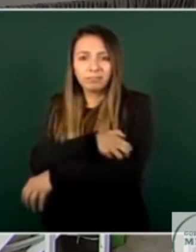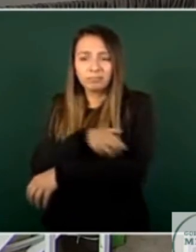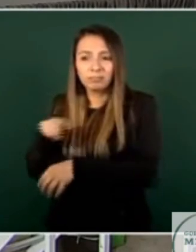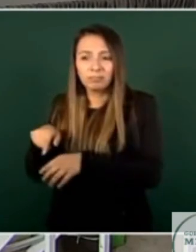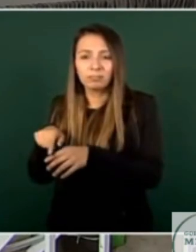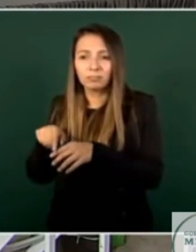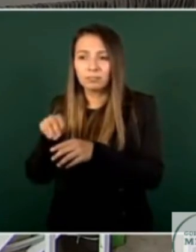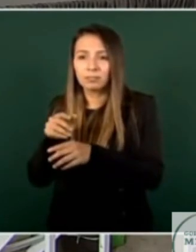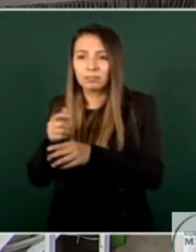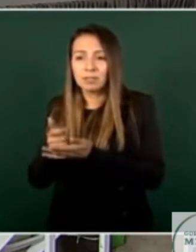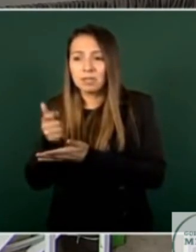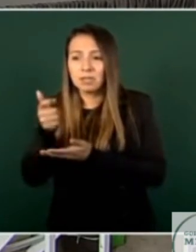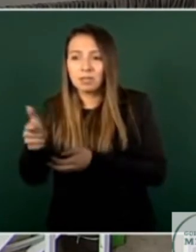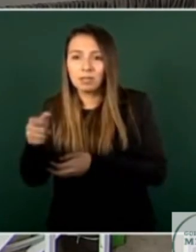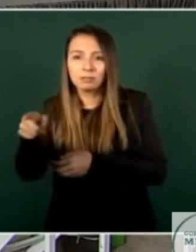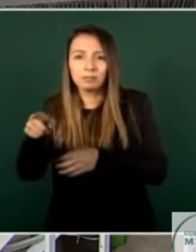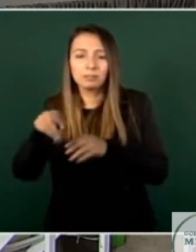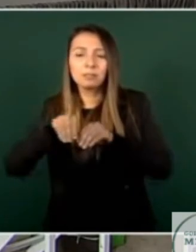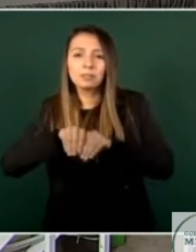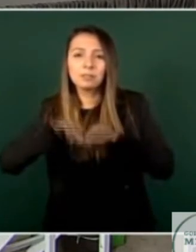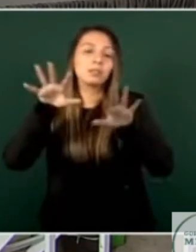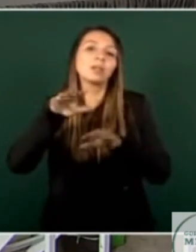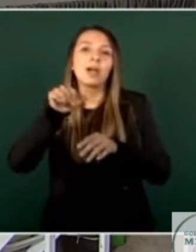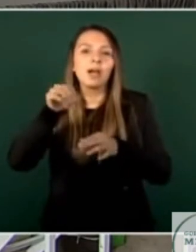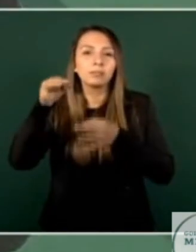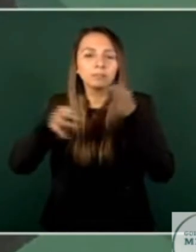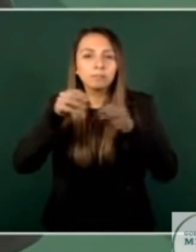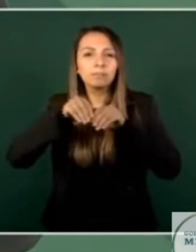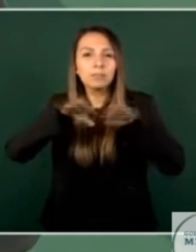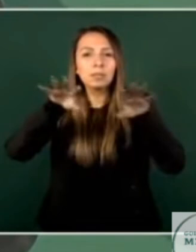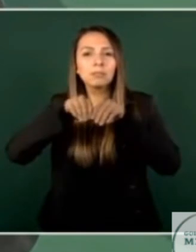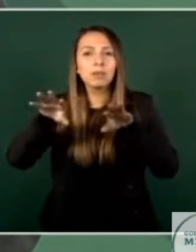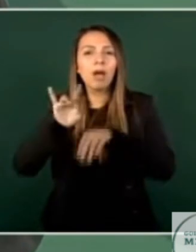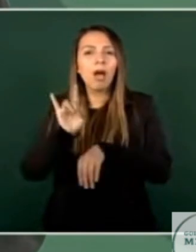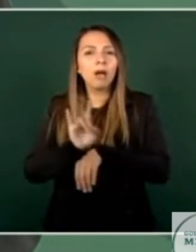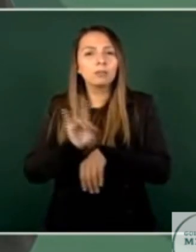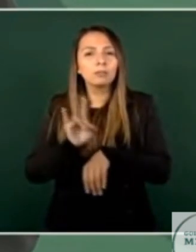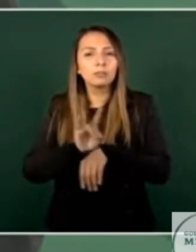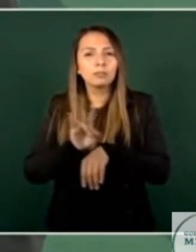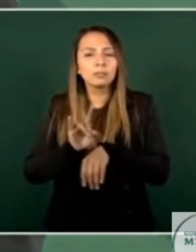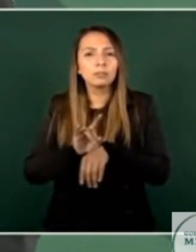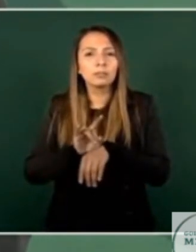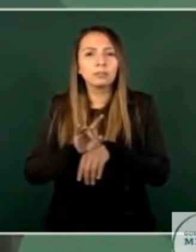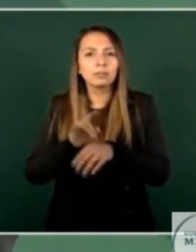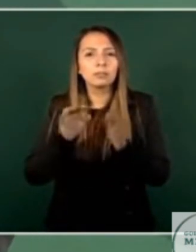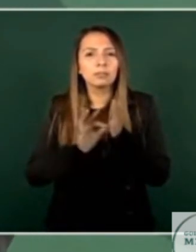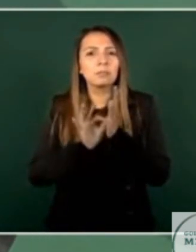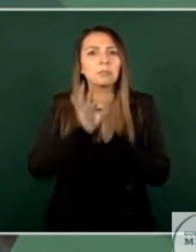que inflan a dirigentes o a partidos